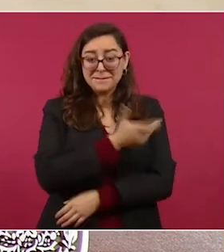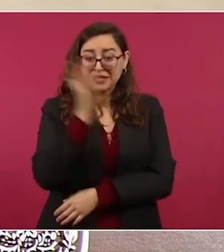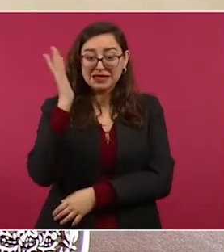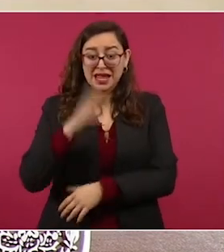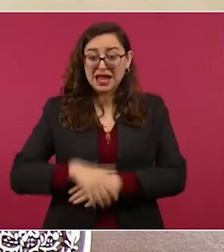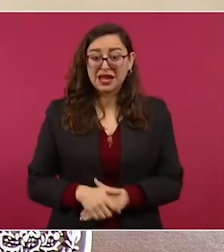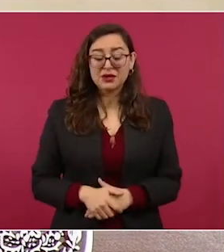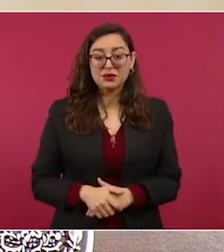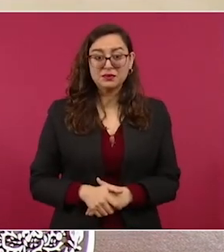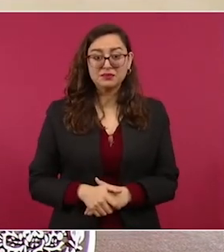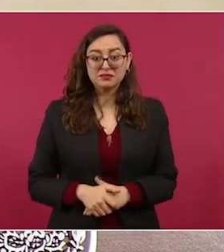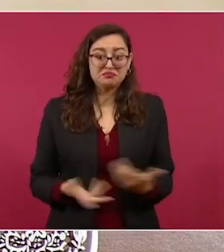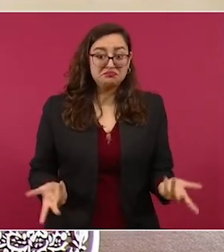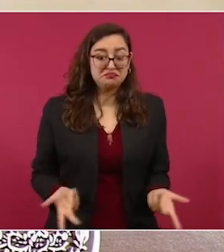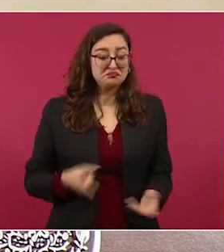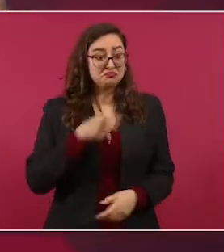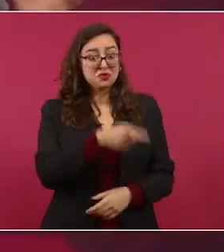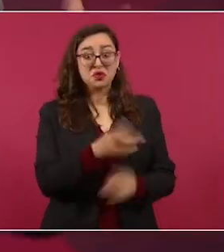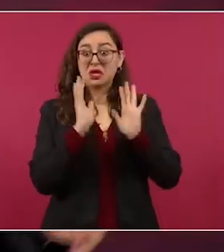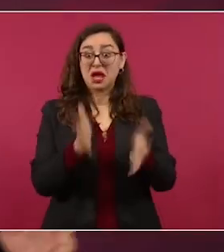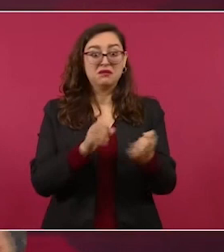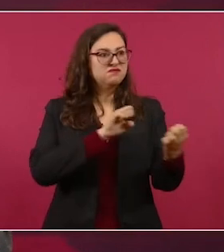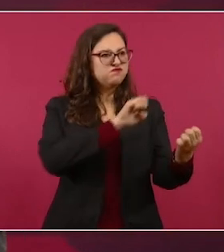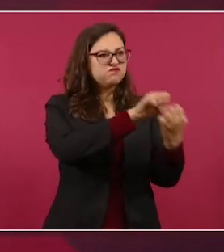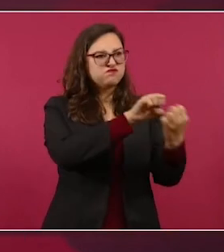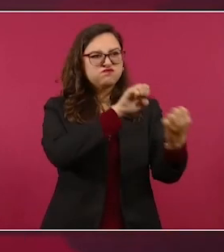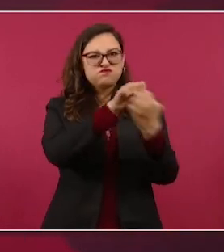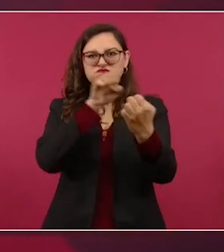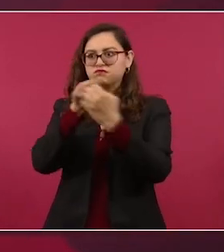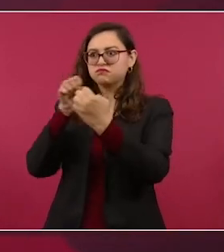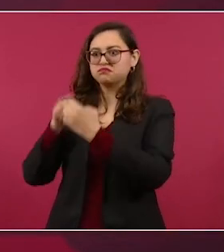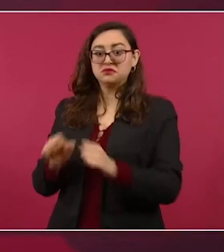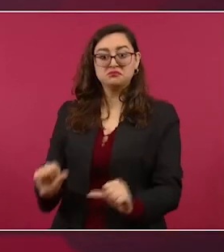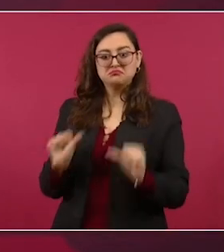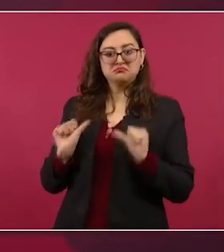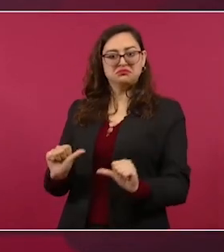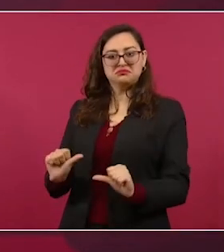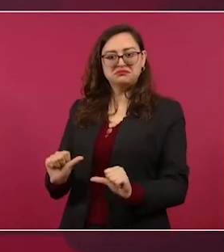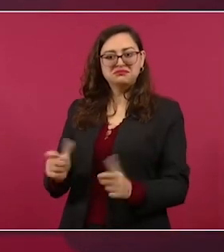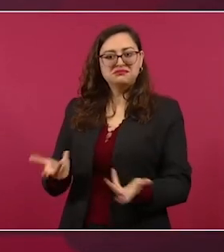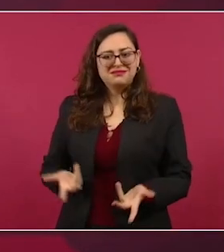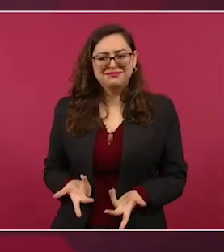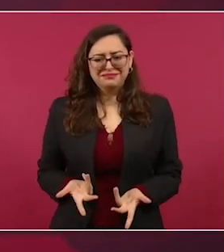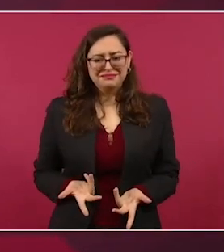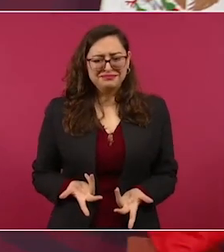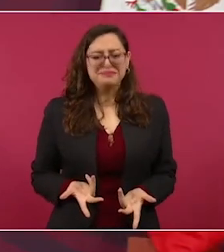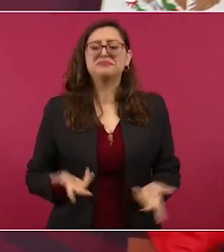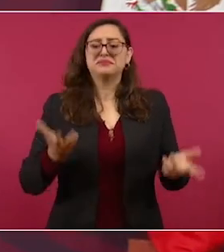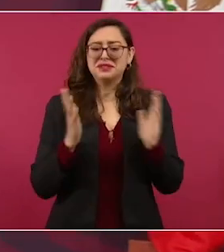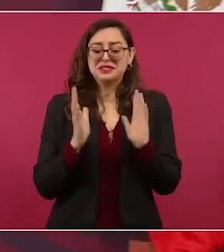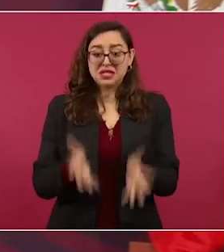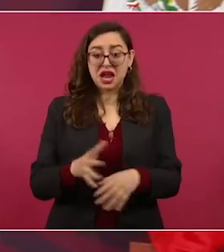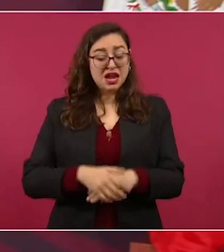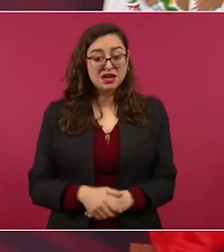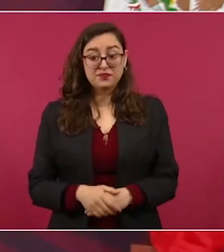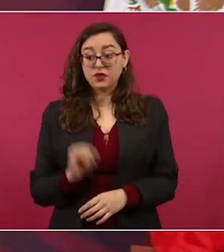con la consigna